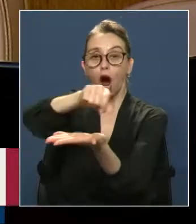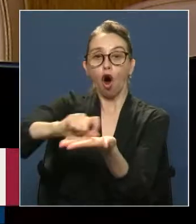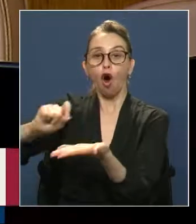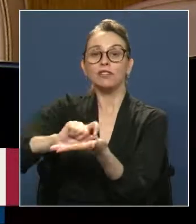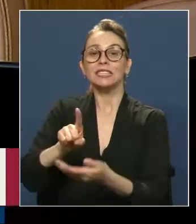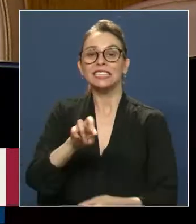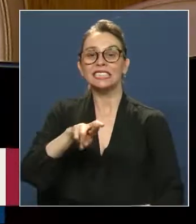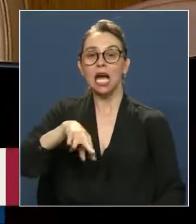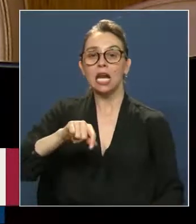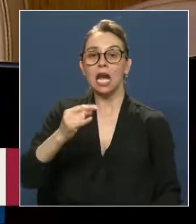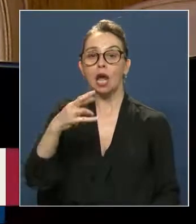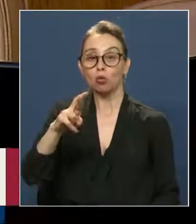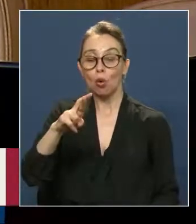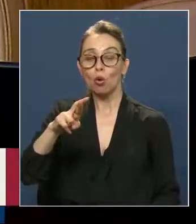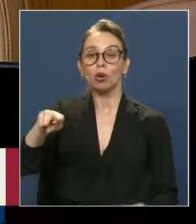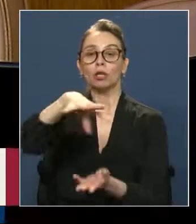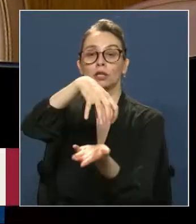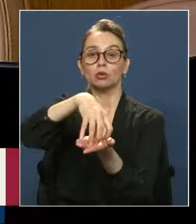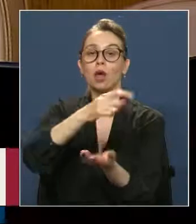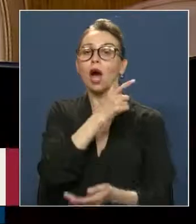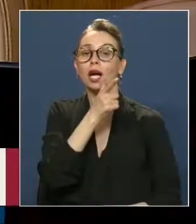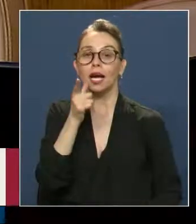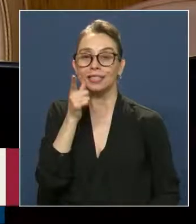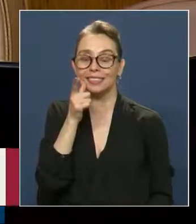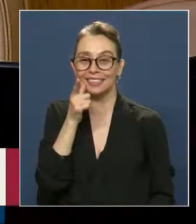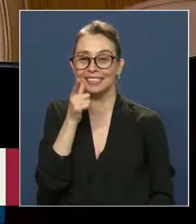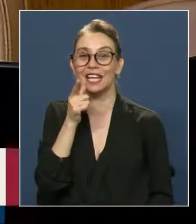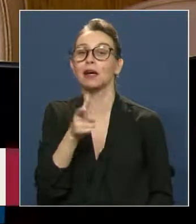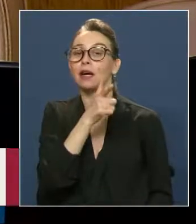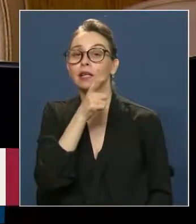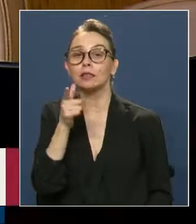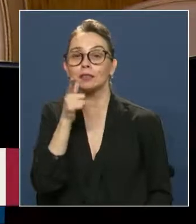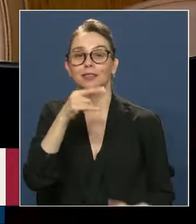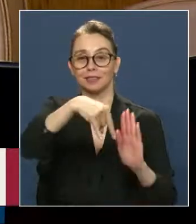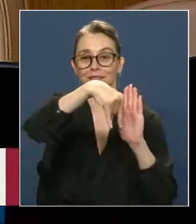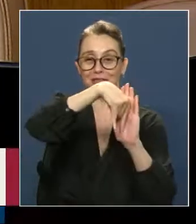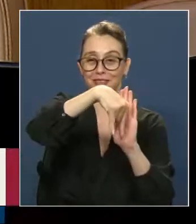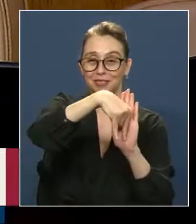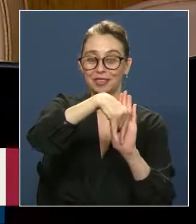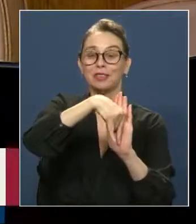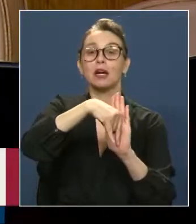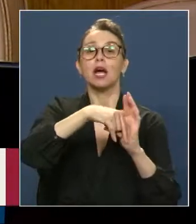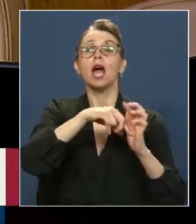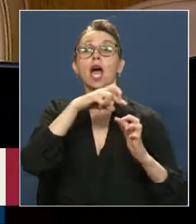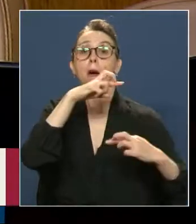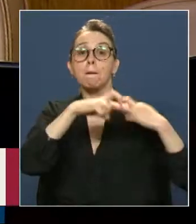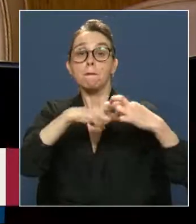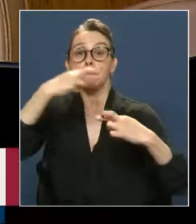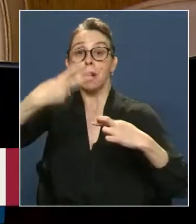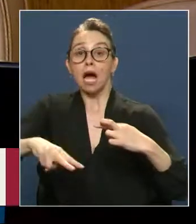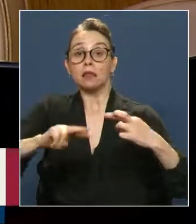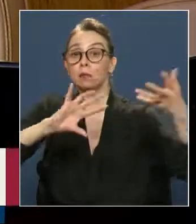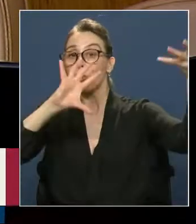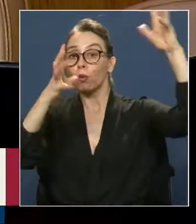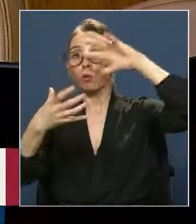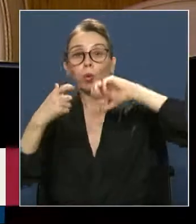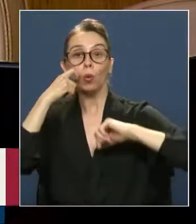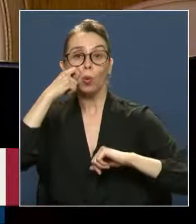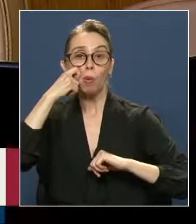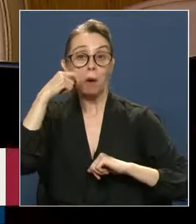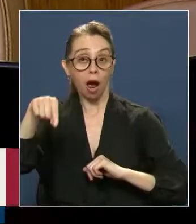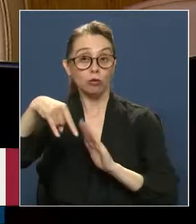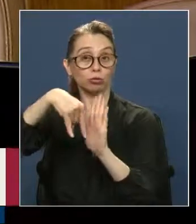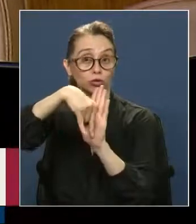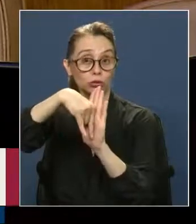en la ciudad de Castro. Es muy importante. Castro y Chiloé tenemos el patrimonio de la humanidad. Por lo tanto, y para terminar,